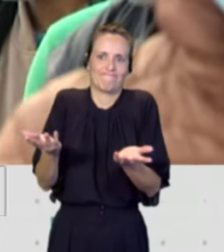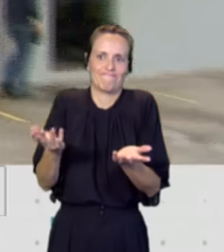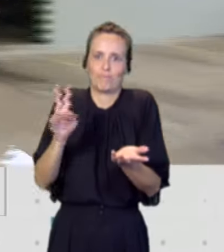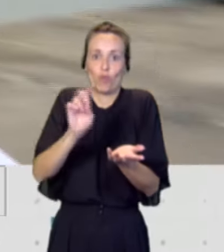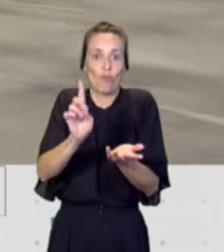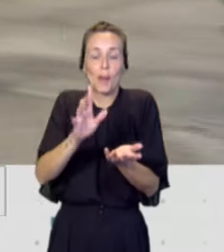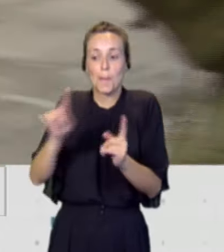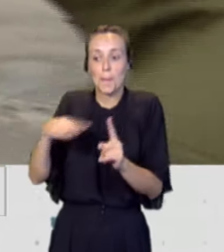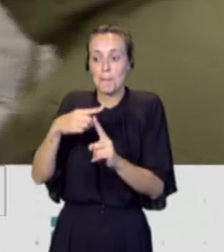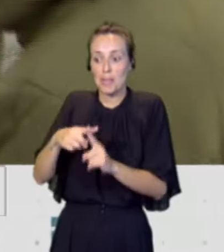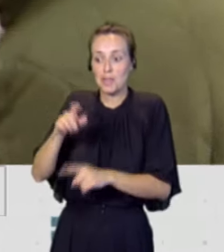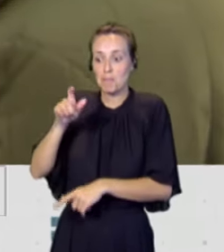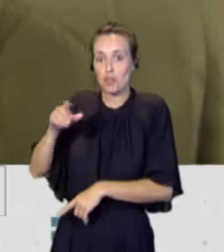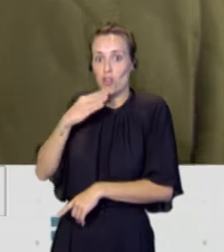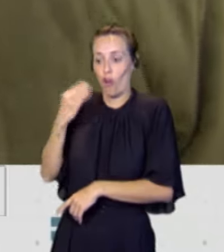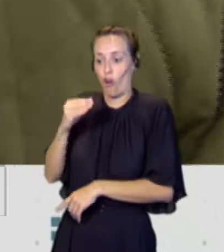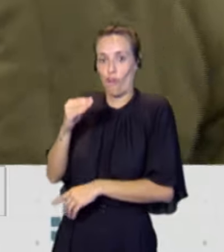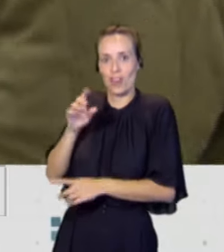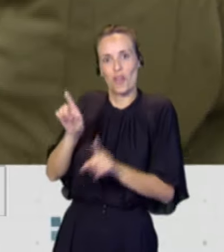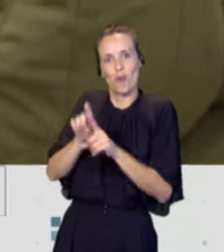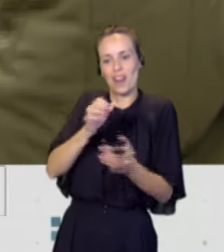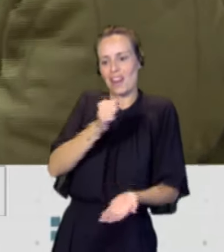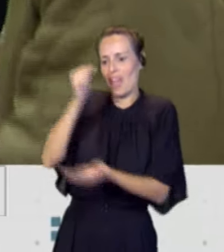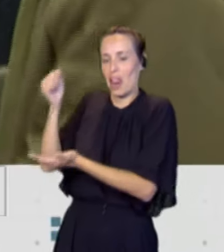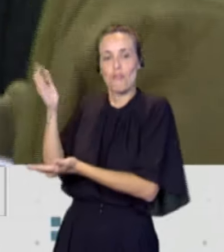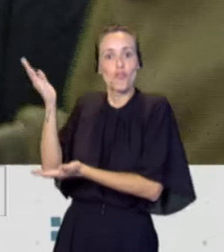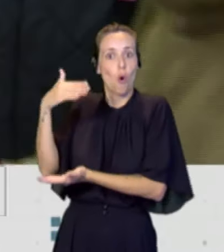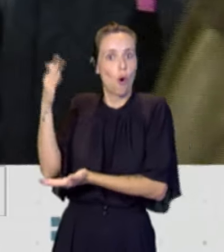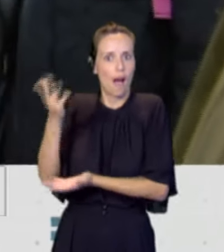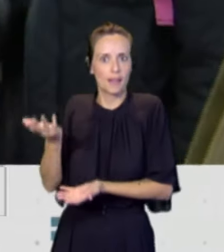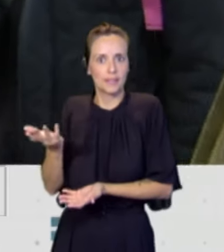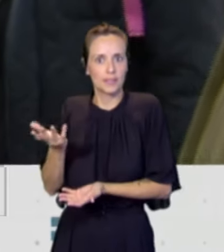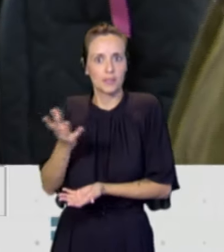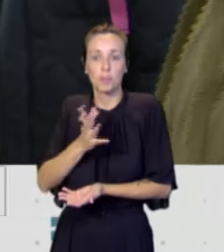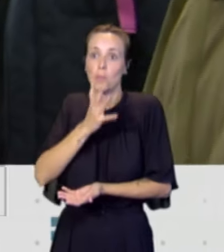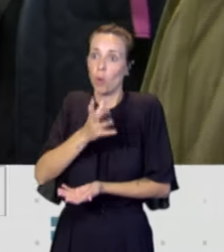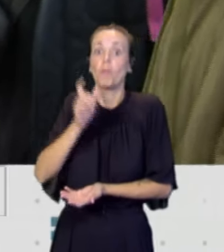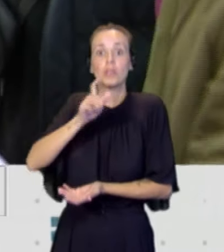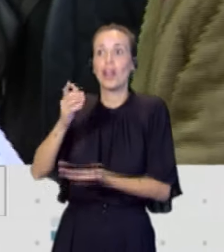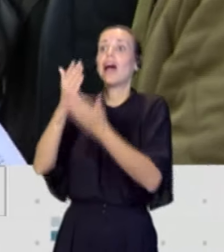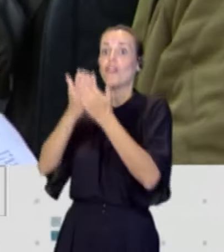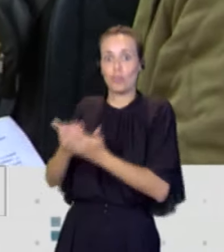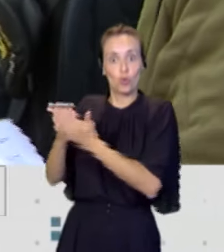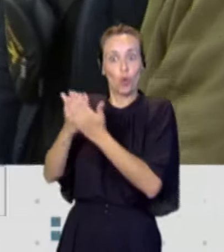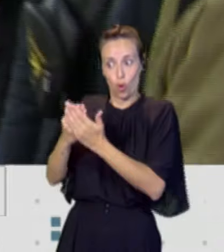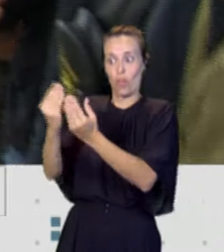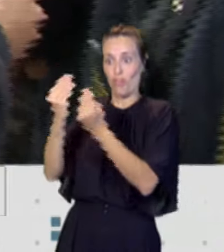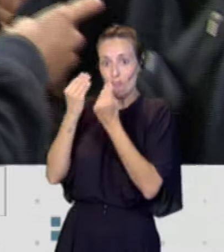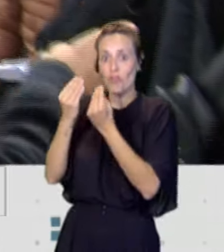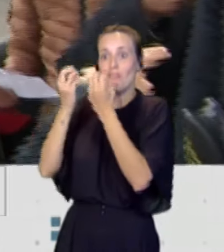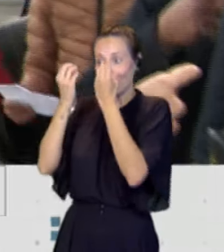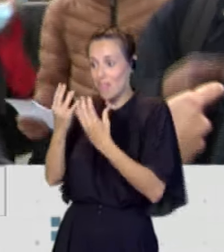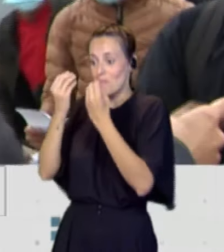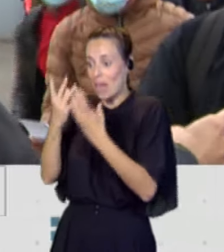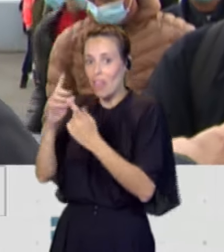porque los profesionales se encaminan hacia otros sectores debido a la precariedad